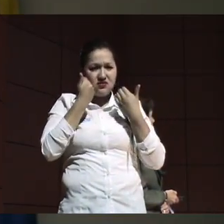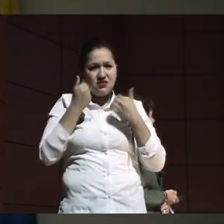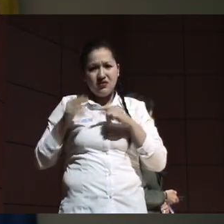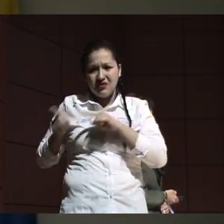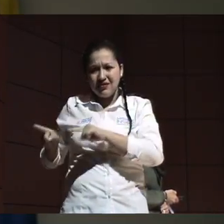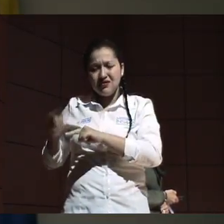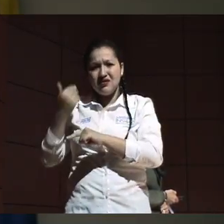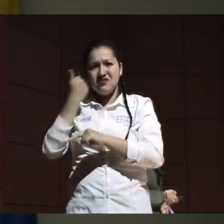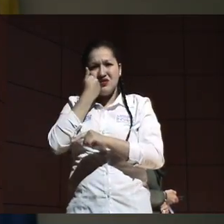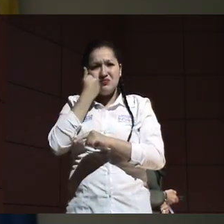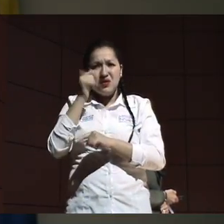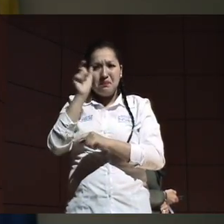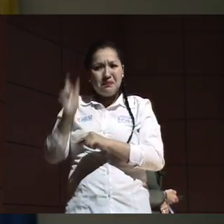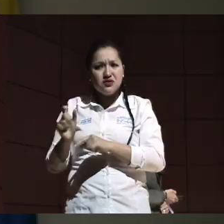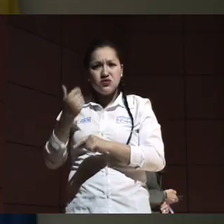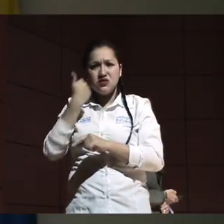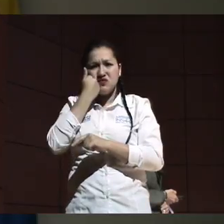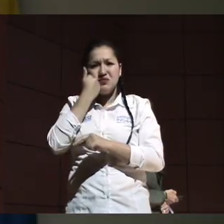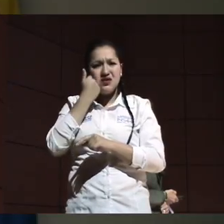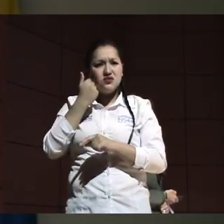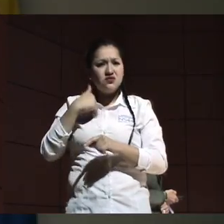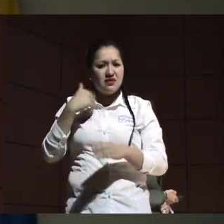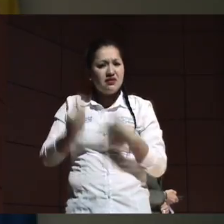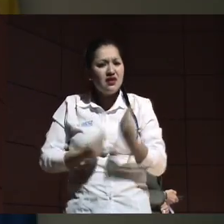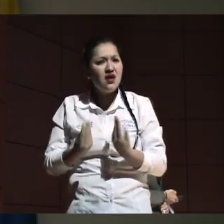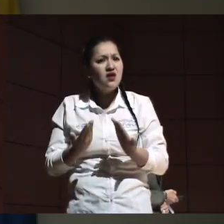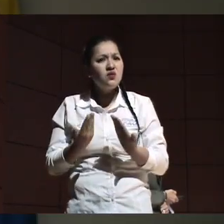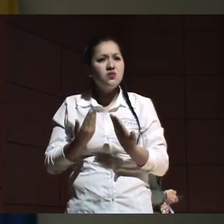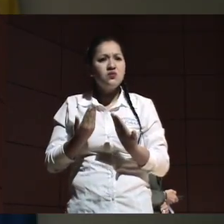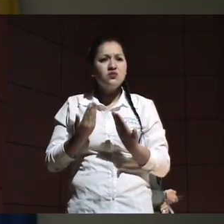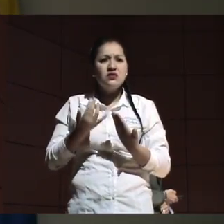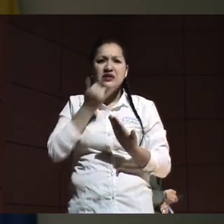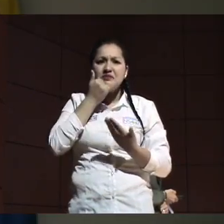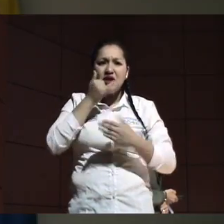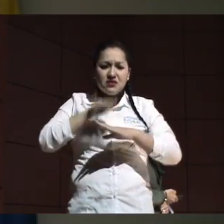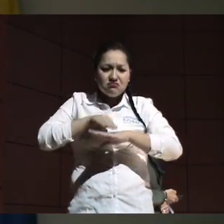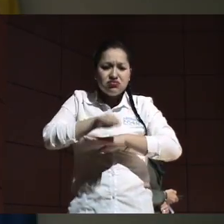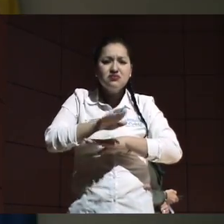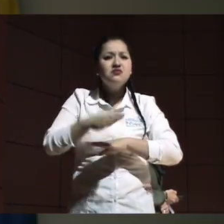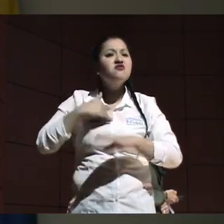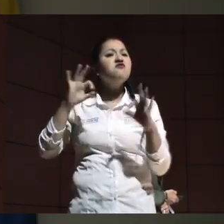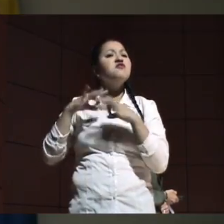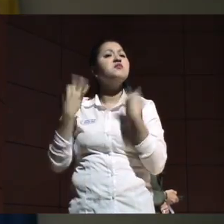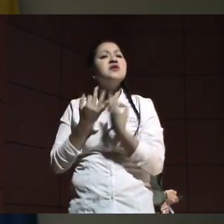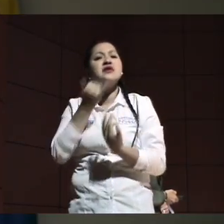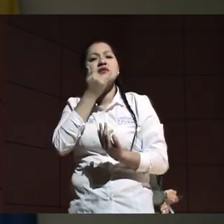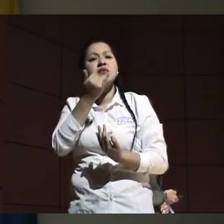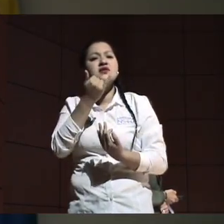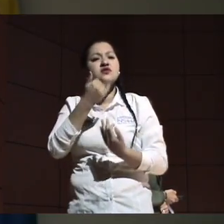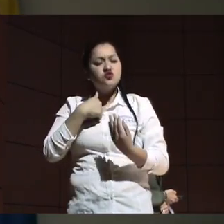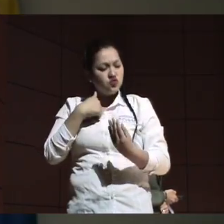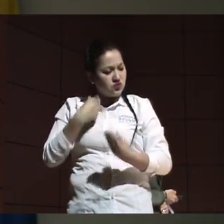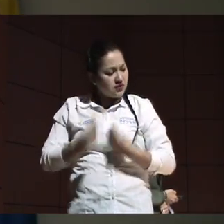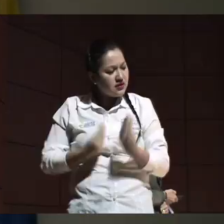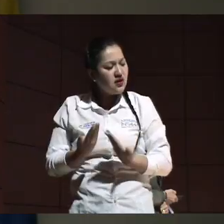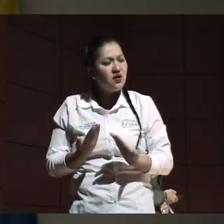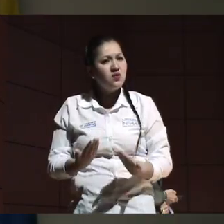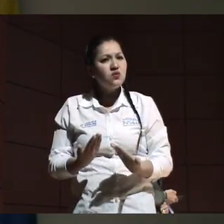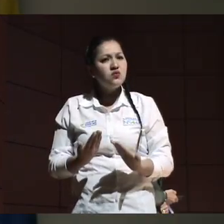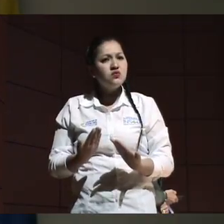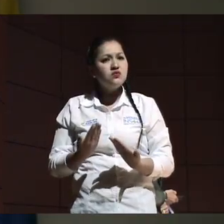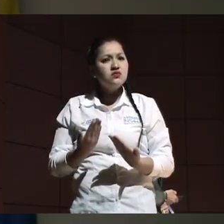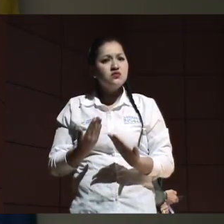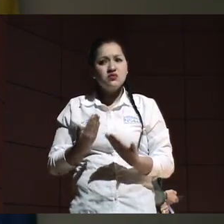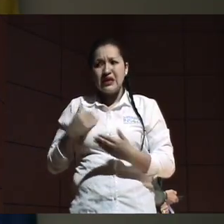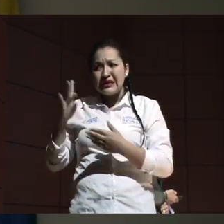¿Qué es esto? ¿Qué voy a hacer? ¿Qué va a pasar con mi familia? ¿Qué va a pasar conmigo? ¿Soy la fuente de